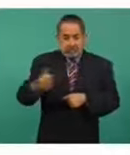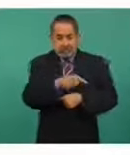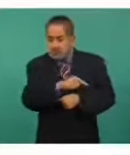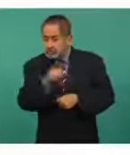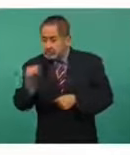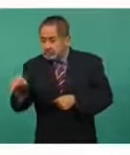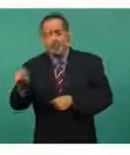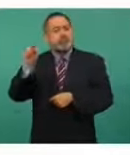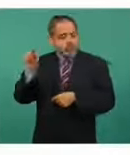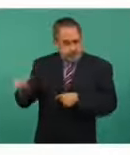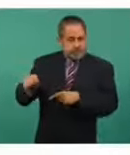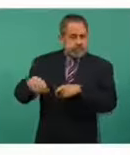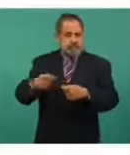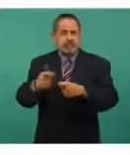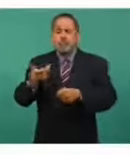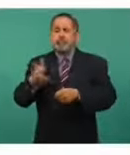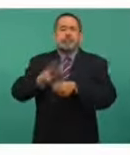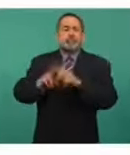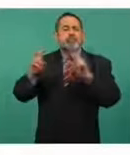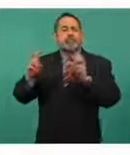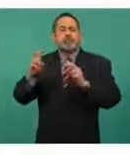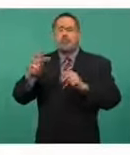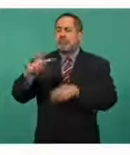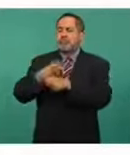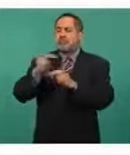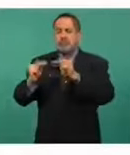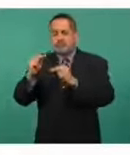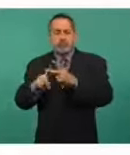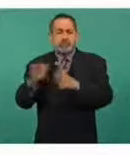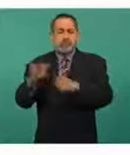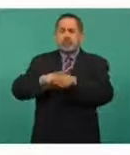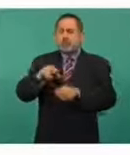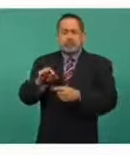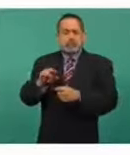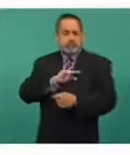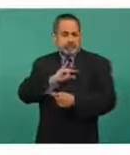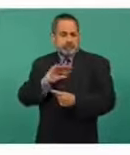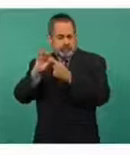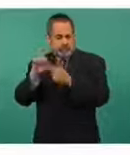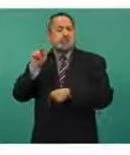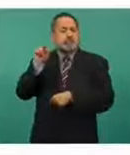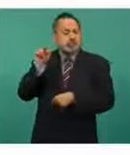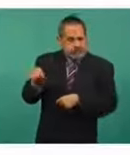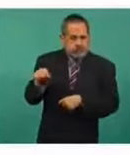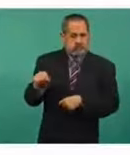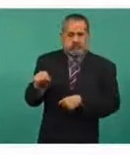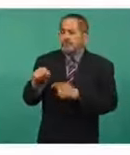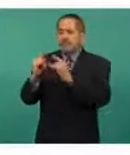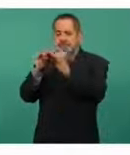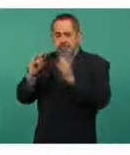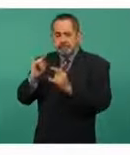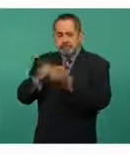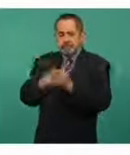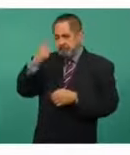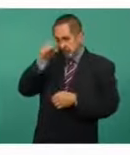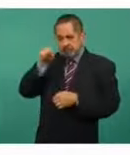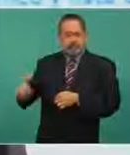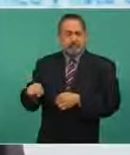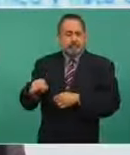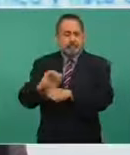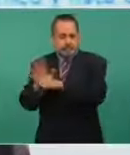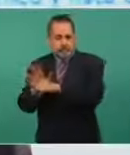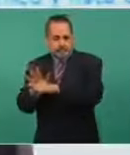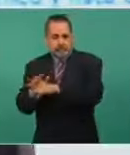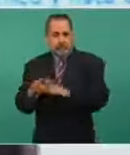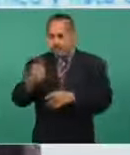mayormente hospitales de segundo nivel y hospitales de referencia, es donde vamos a poner las estaciones permanentes de vacunación. No serán